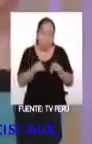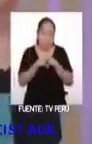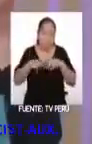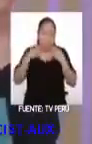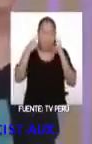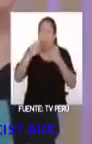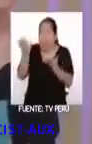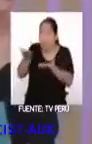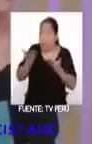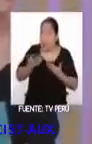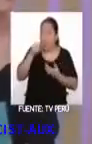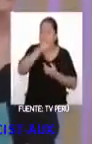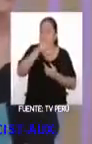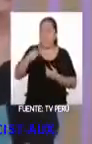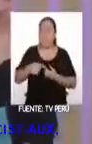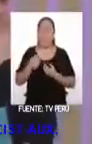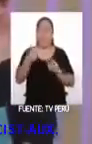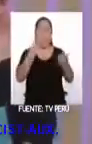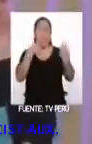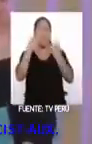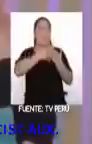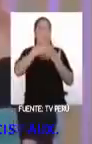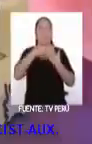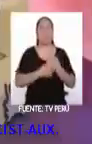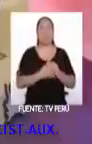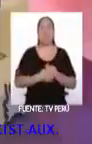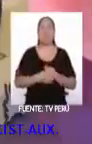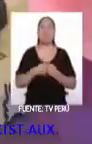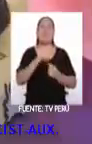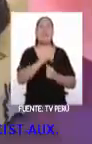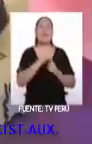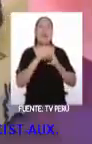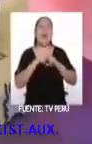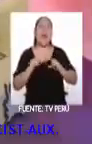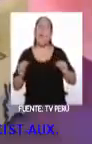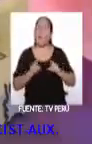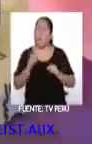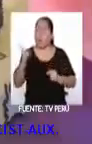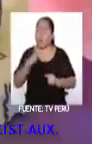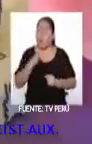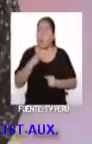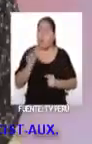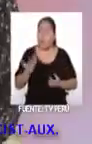¿Puedes invitar a los chicos a que vean Imperdibles en japonés? A ver, intentaré.